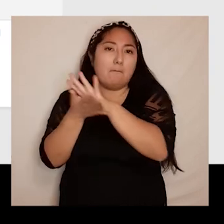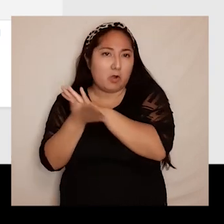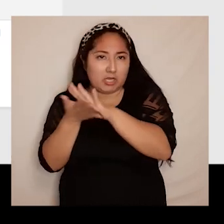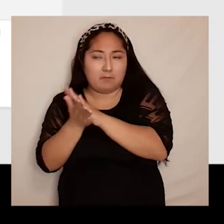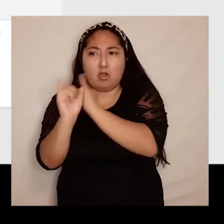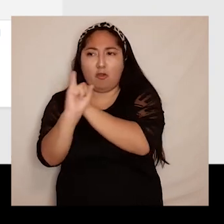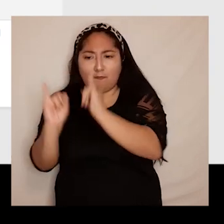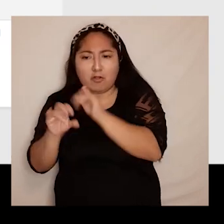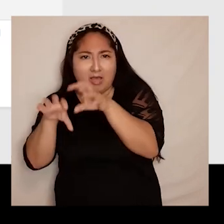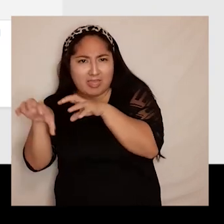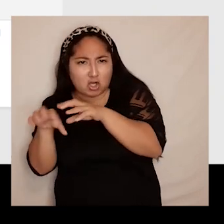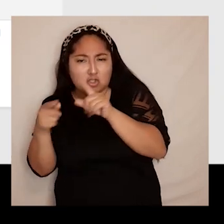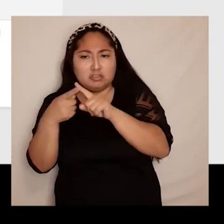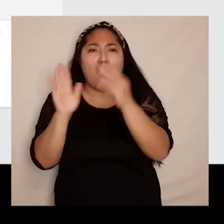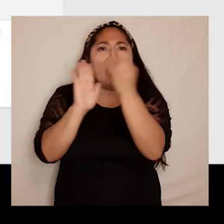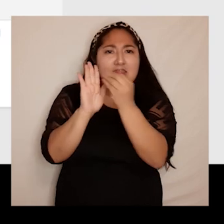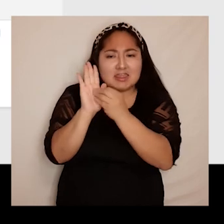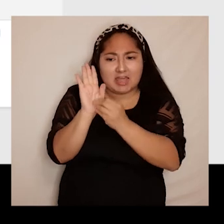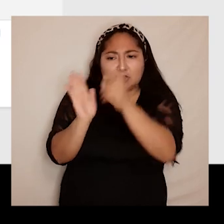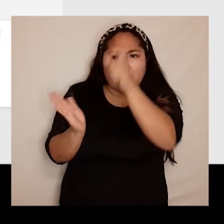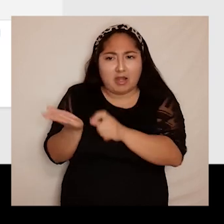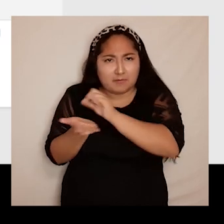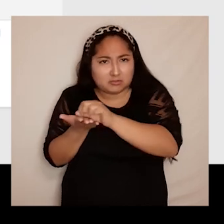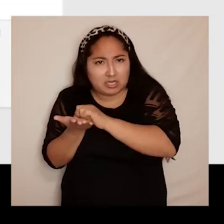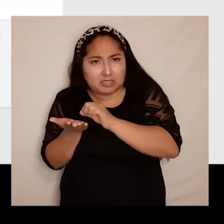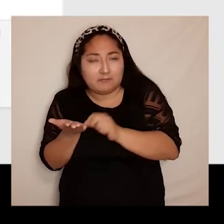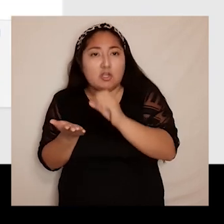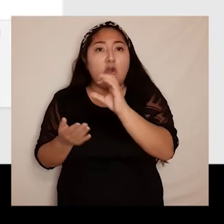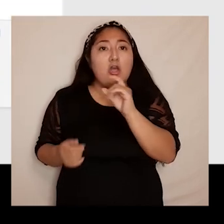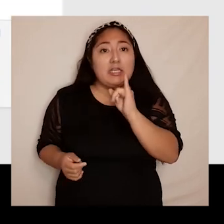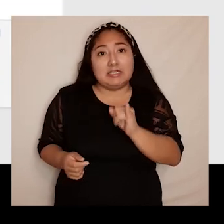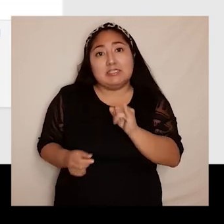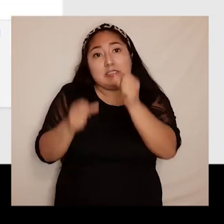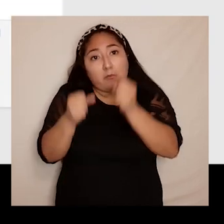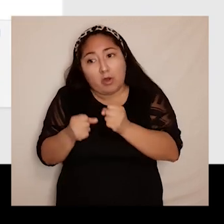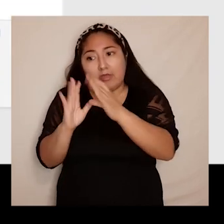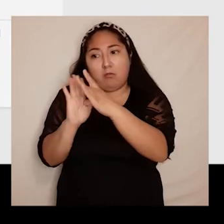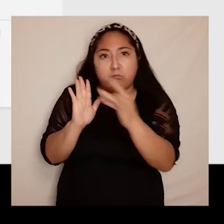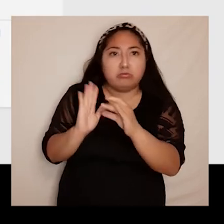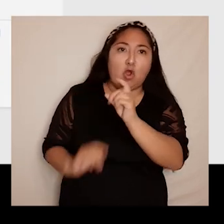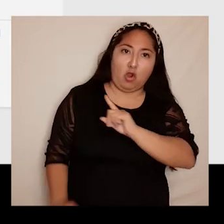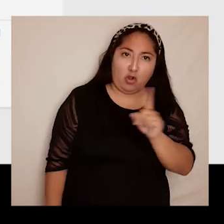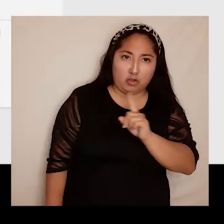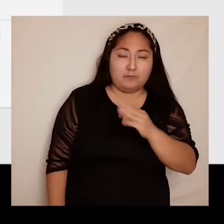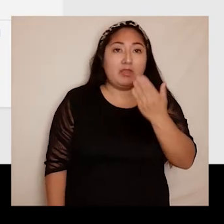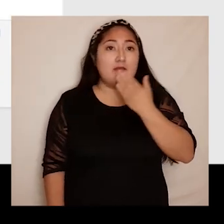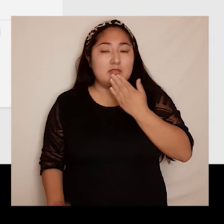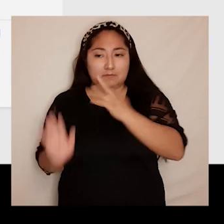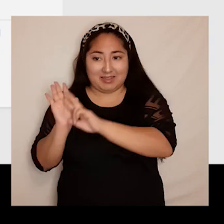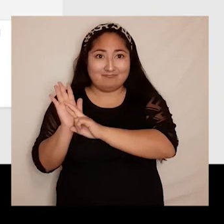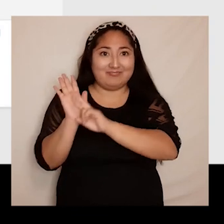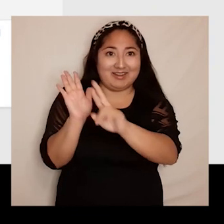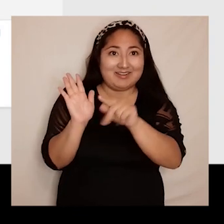datos de autores y su disponibilidad. También nos indicará si el resultado posee múltiples versiones, si es un